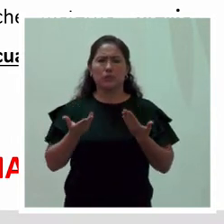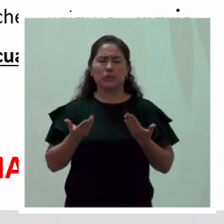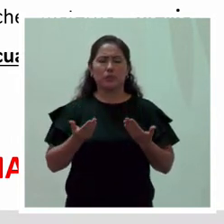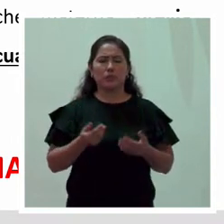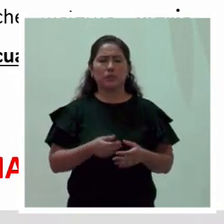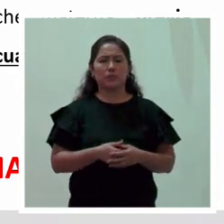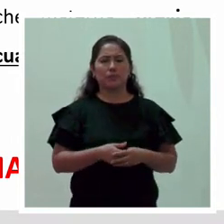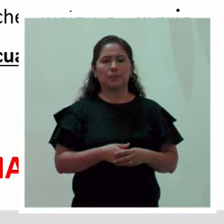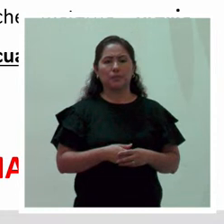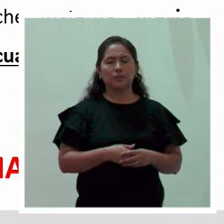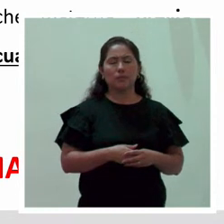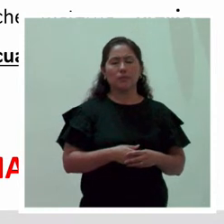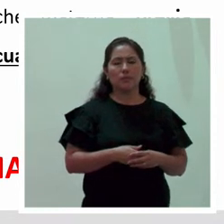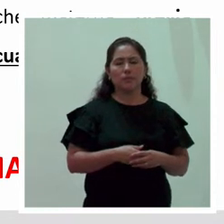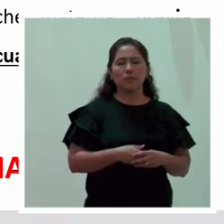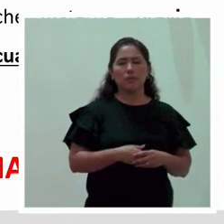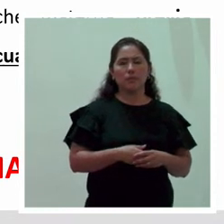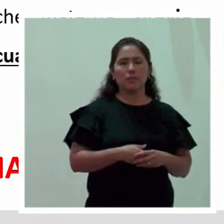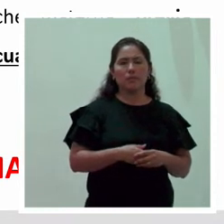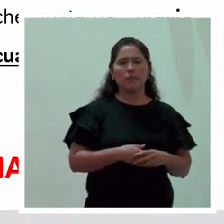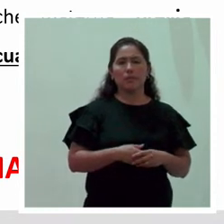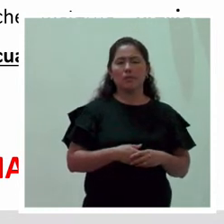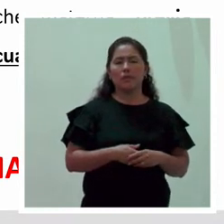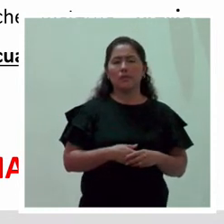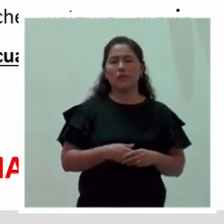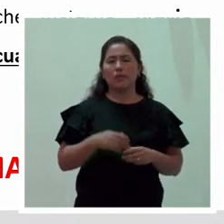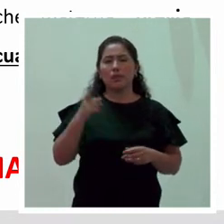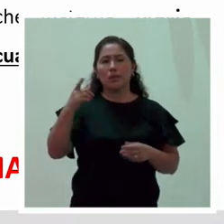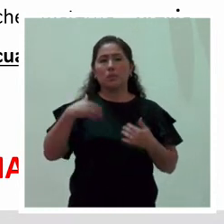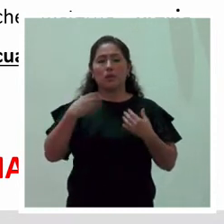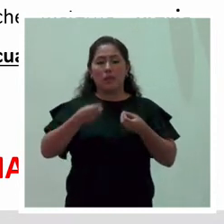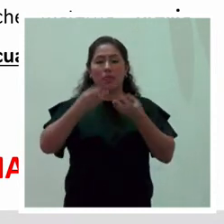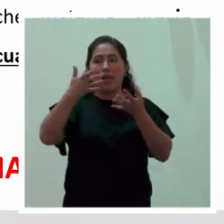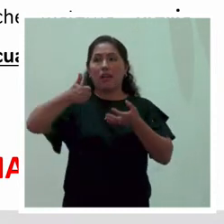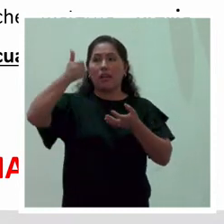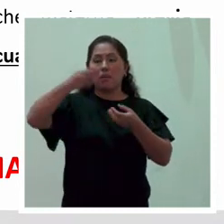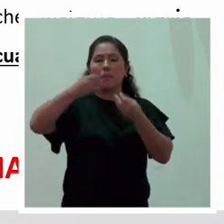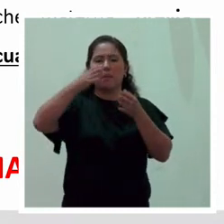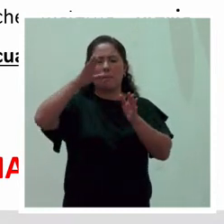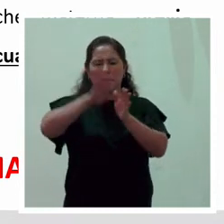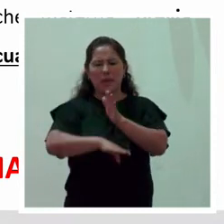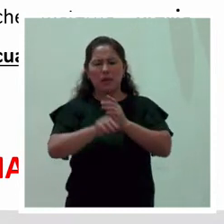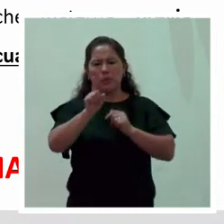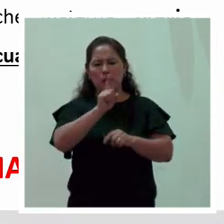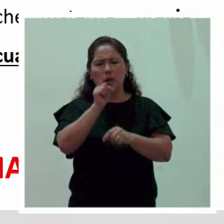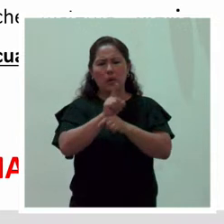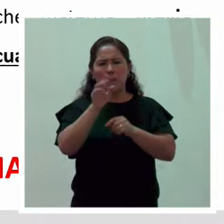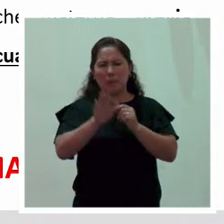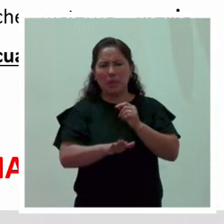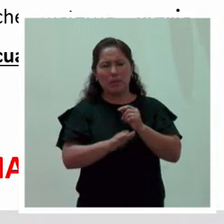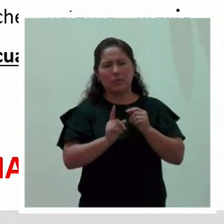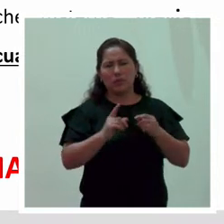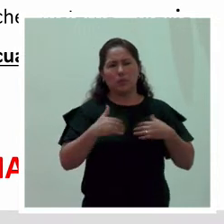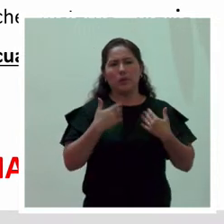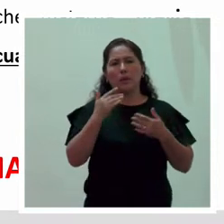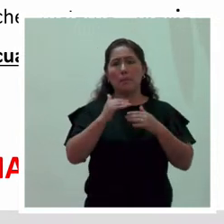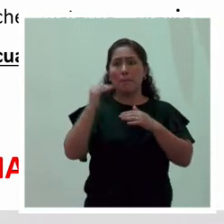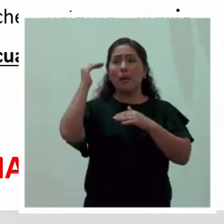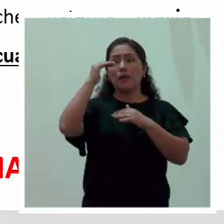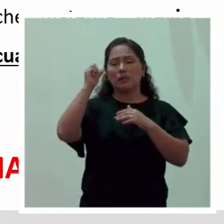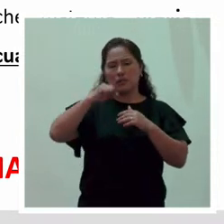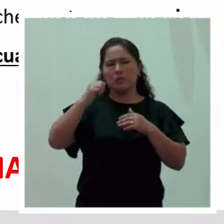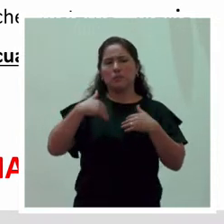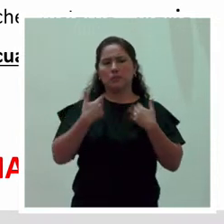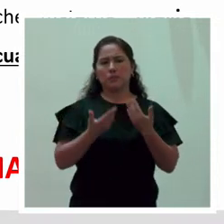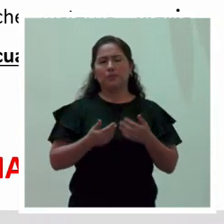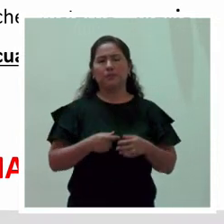Lo que no puede hacer es otorgar menos de una hora. ¿Bien? Al igual que en el caso del permiso por lactancia,